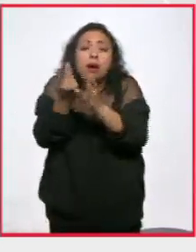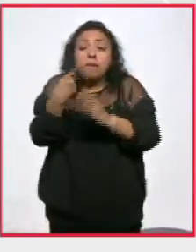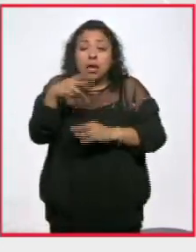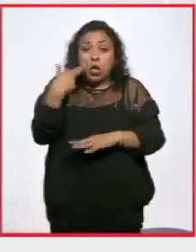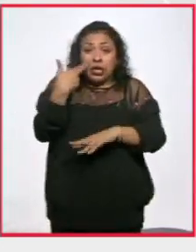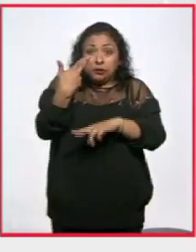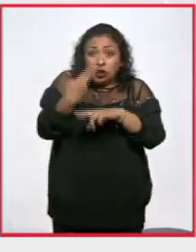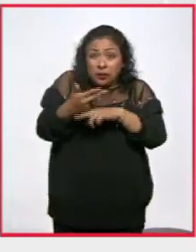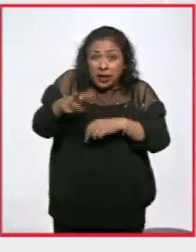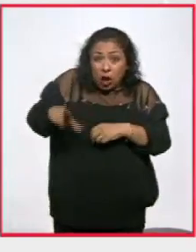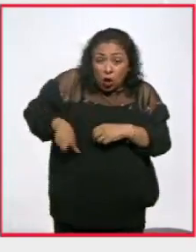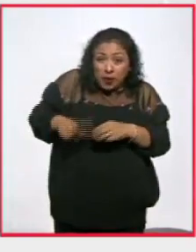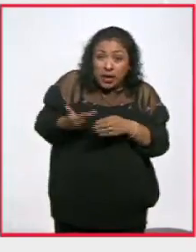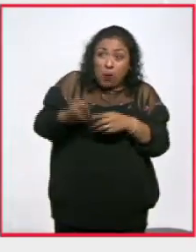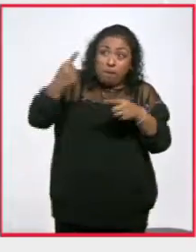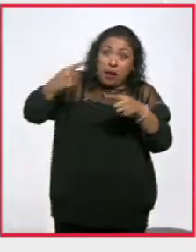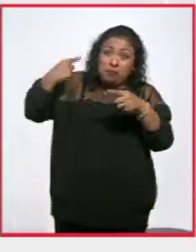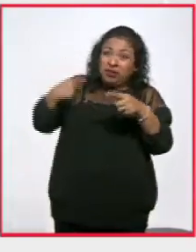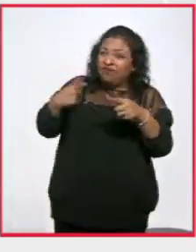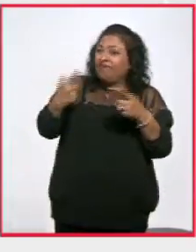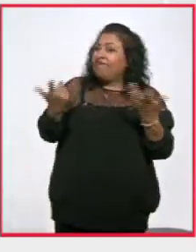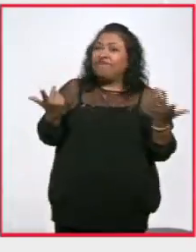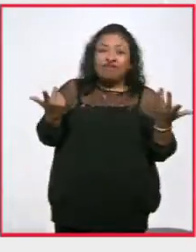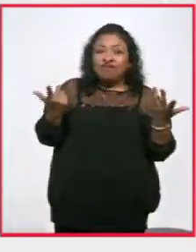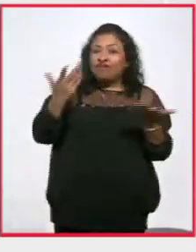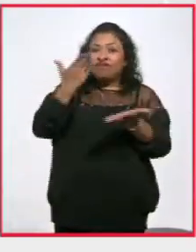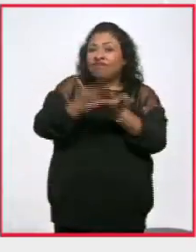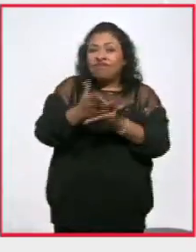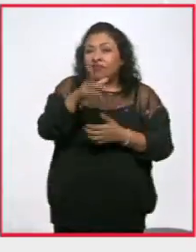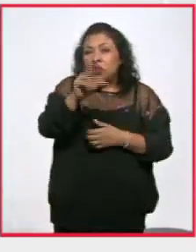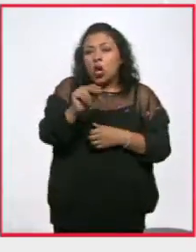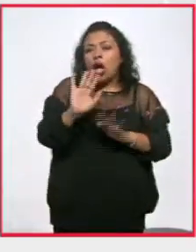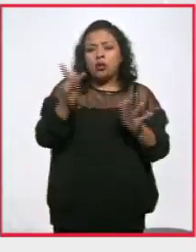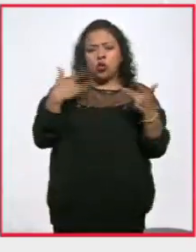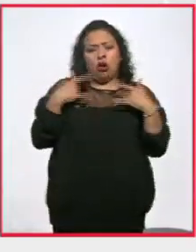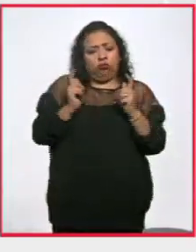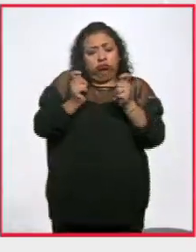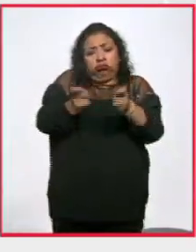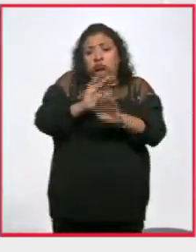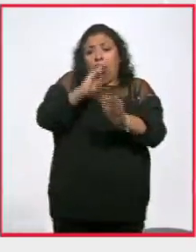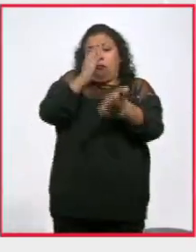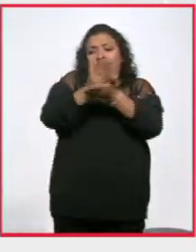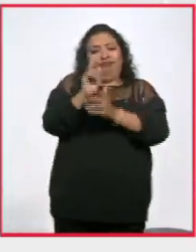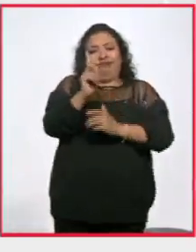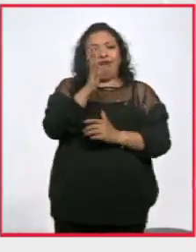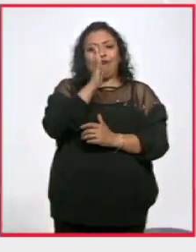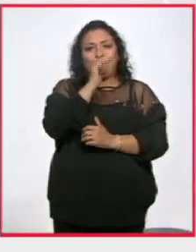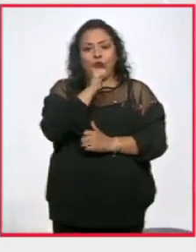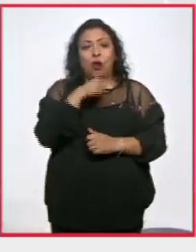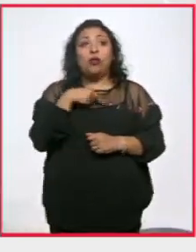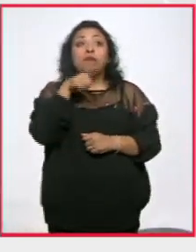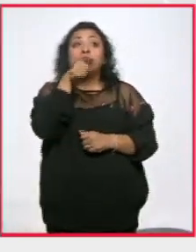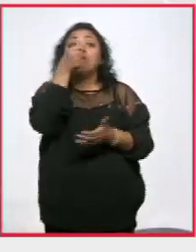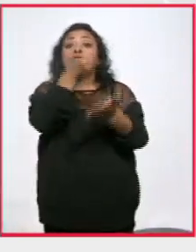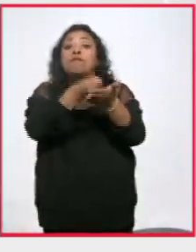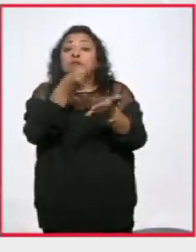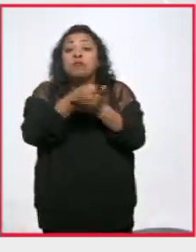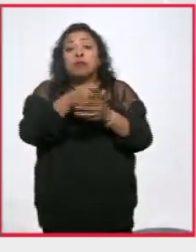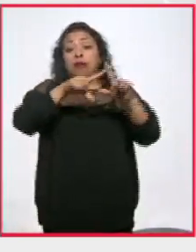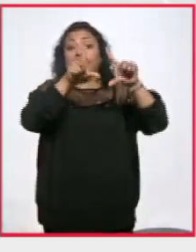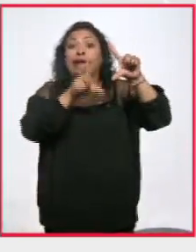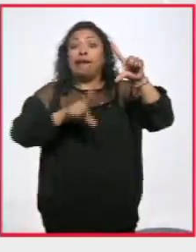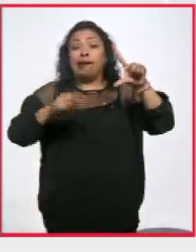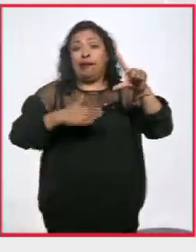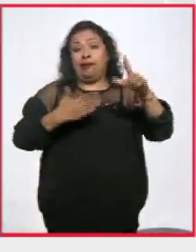responsabilidad de los gobernantes anteriores no cesa por qué hayan terminado su periodo. Es una exigencia de justicia a nivel nacional,